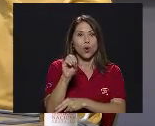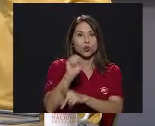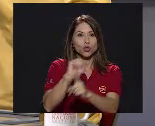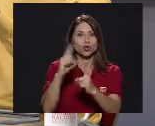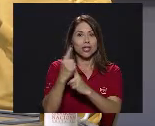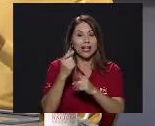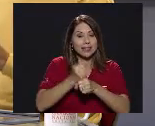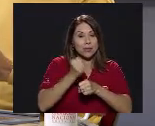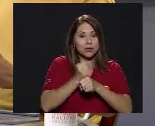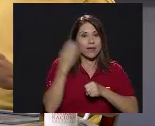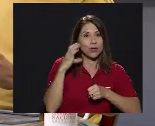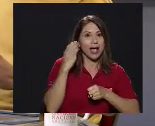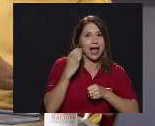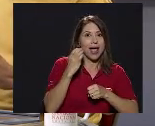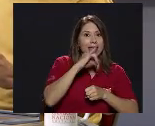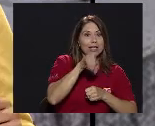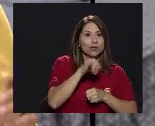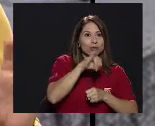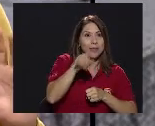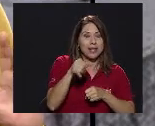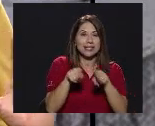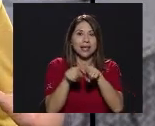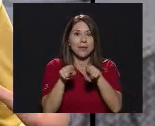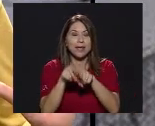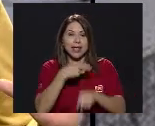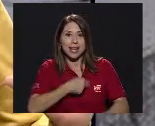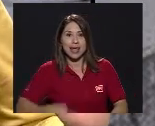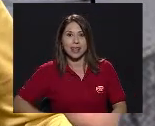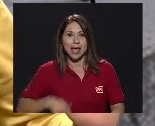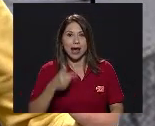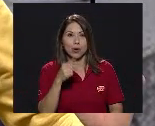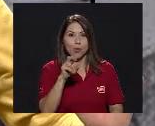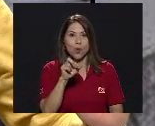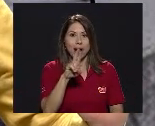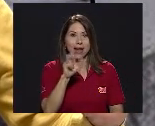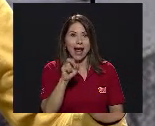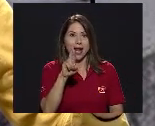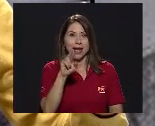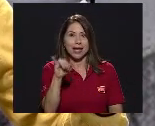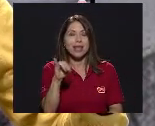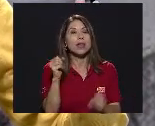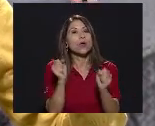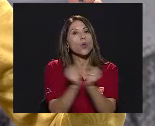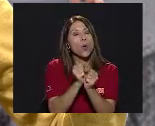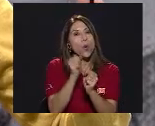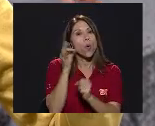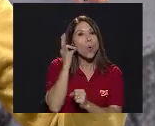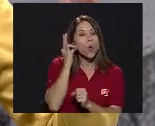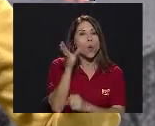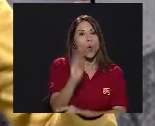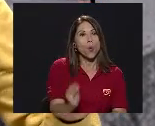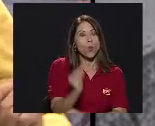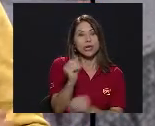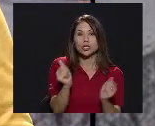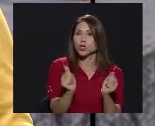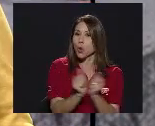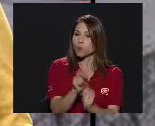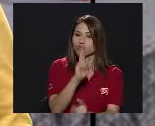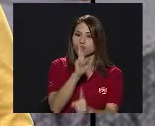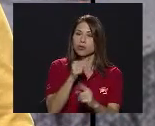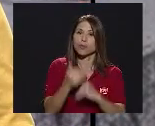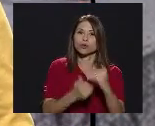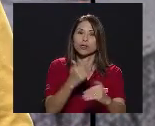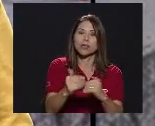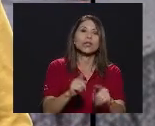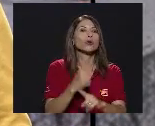En Cartago Y en Guadalí En Heredia Con mujeres jóvenes Con el mismo procedimiento Solo que en lugar